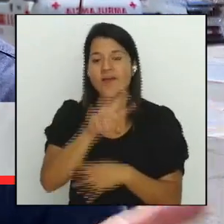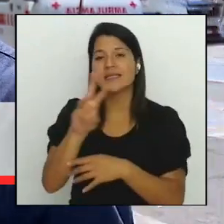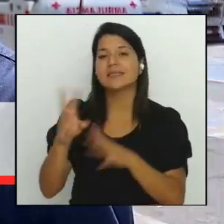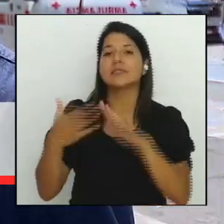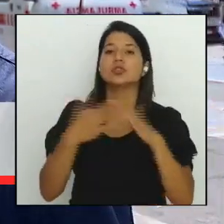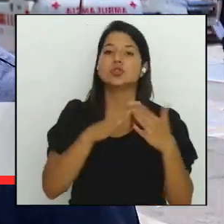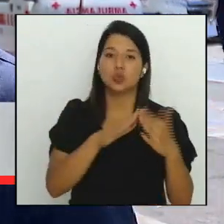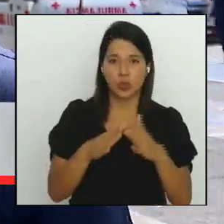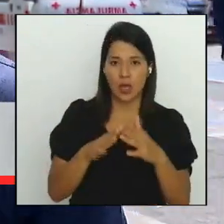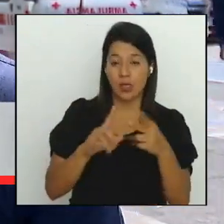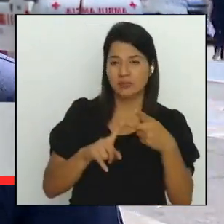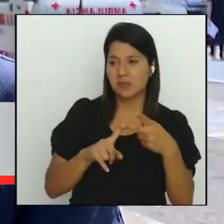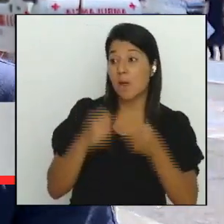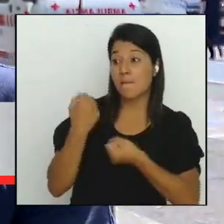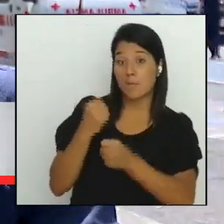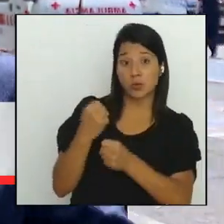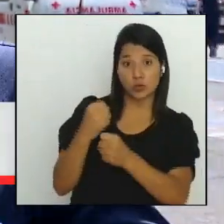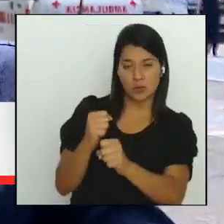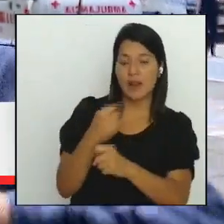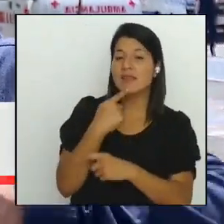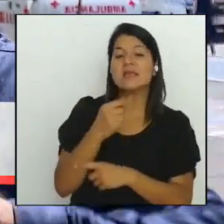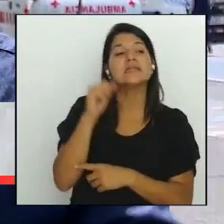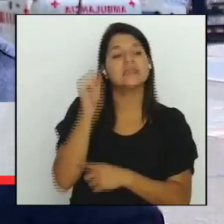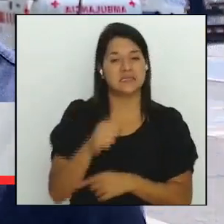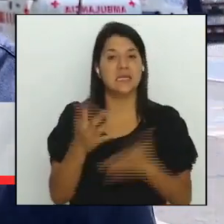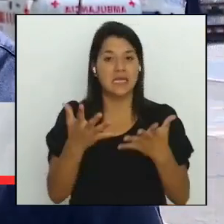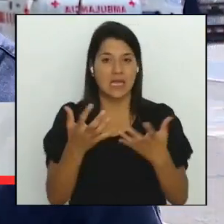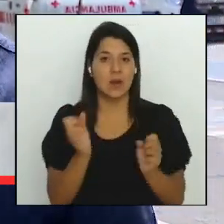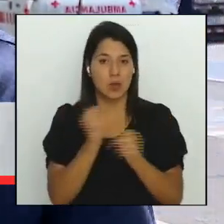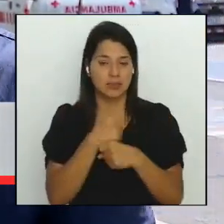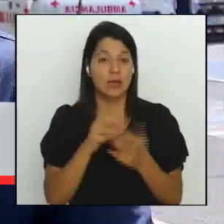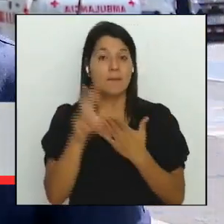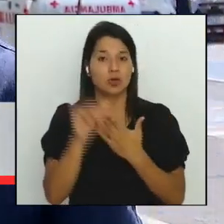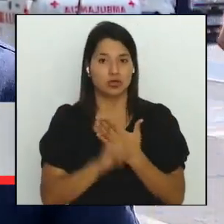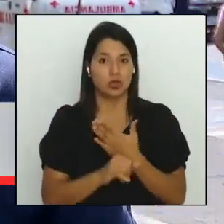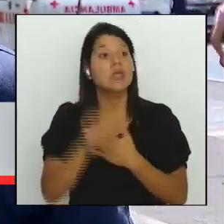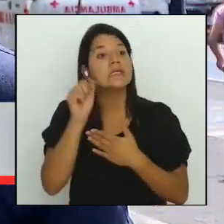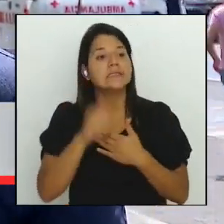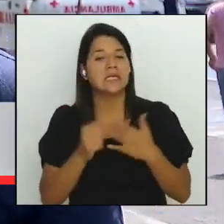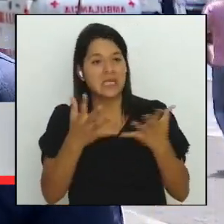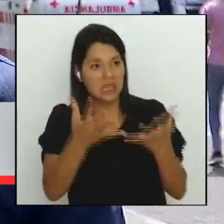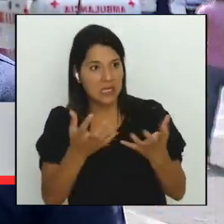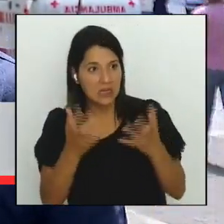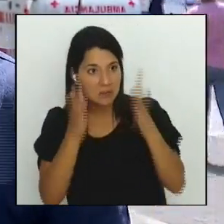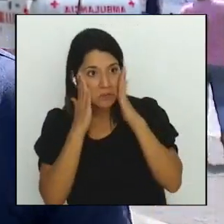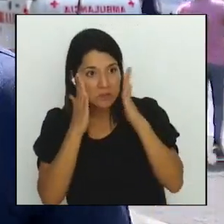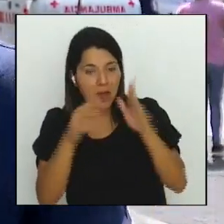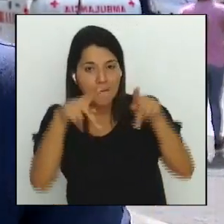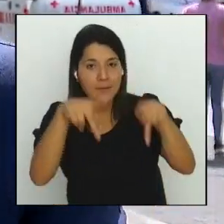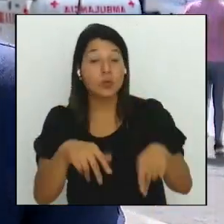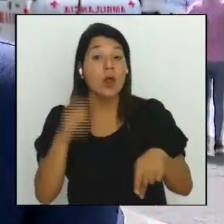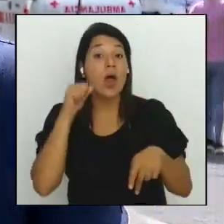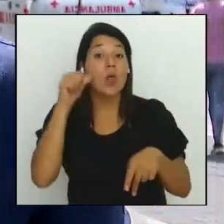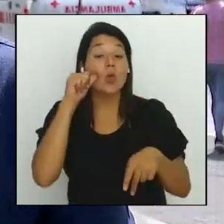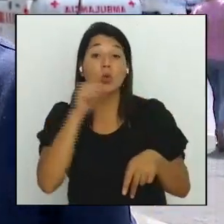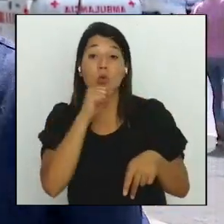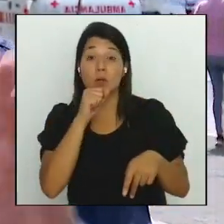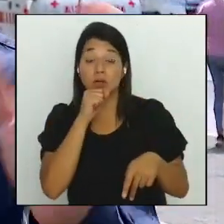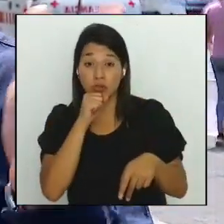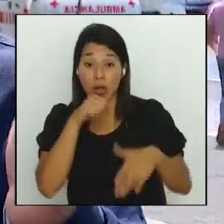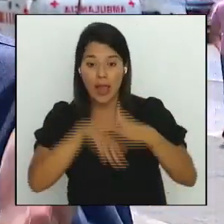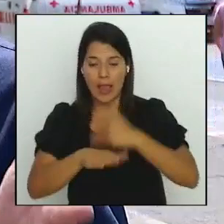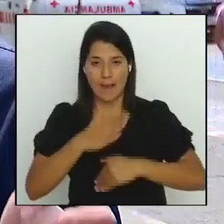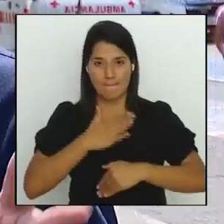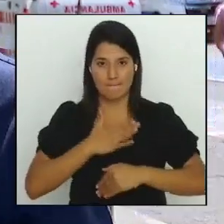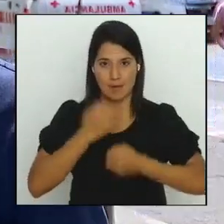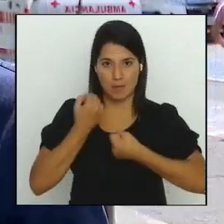queremos hacer proyectos si queremos escuchar a la población adulta mayor dentro de mi gobierno local para saber qué es lo que desean